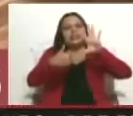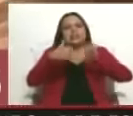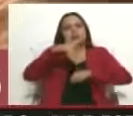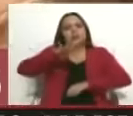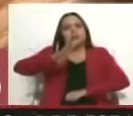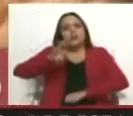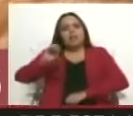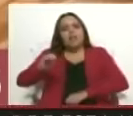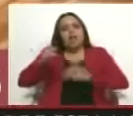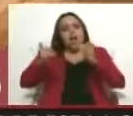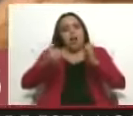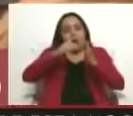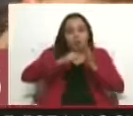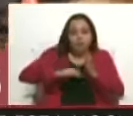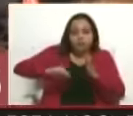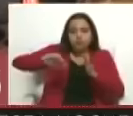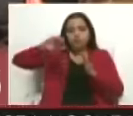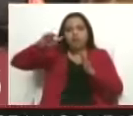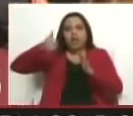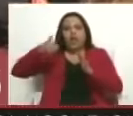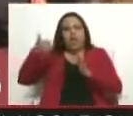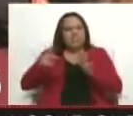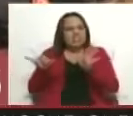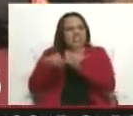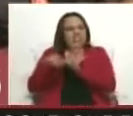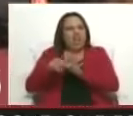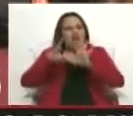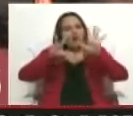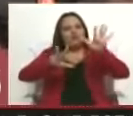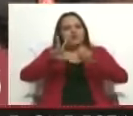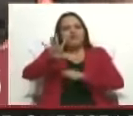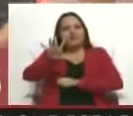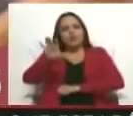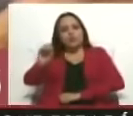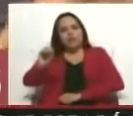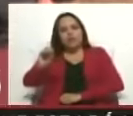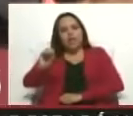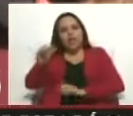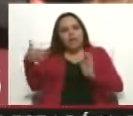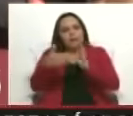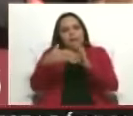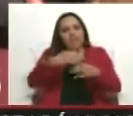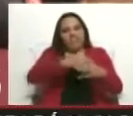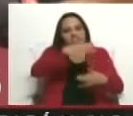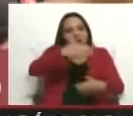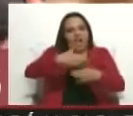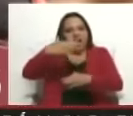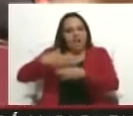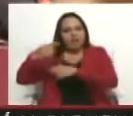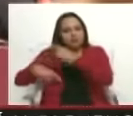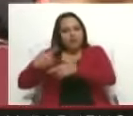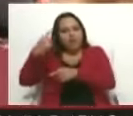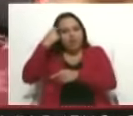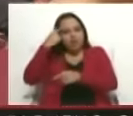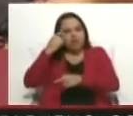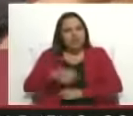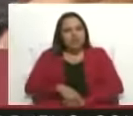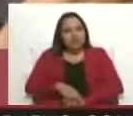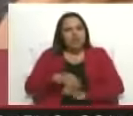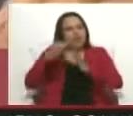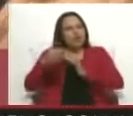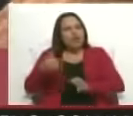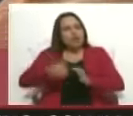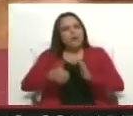Hoy la OPE está sobre los 850.000 barriles día y tendremos picos muy